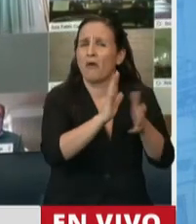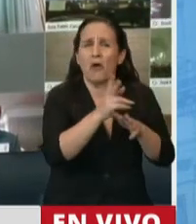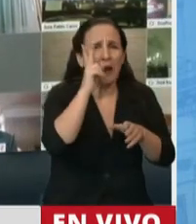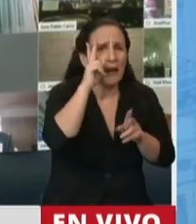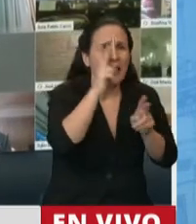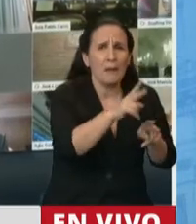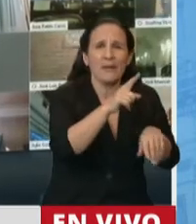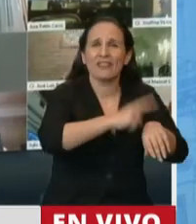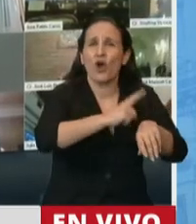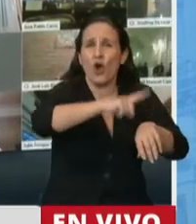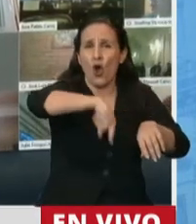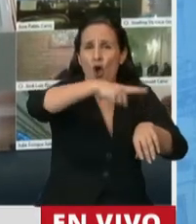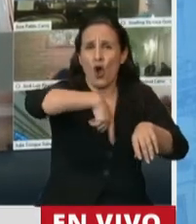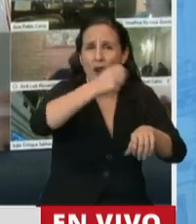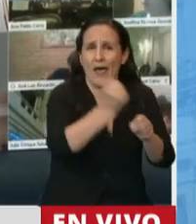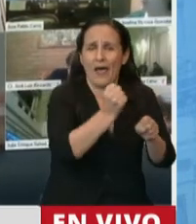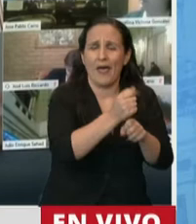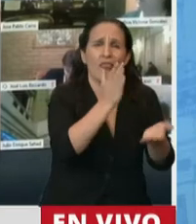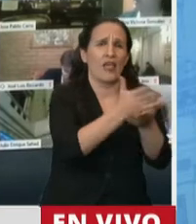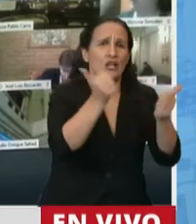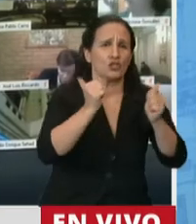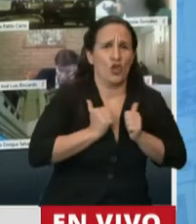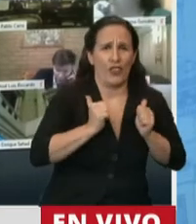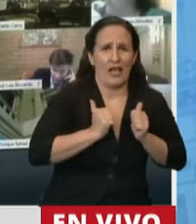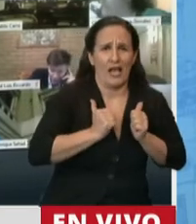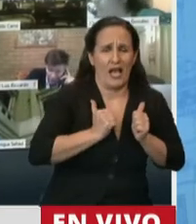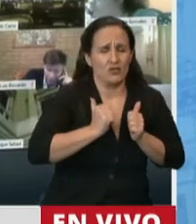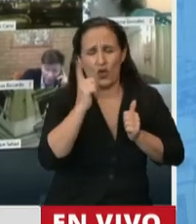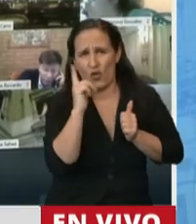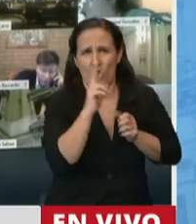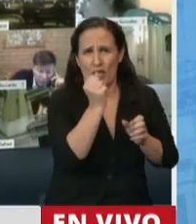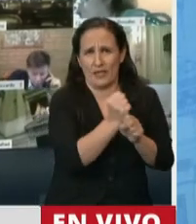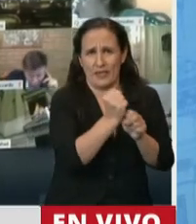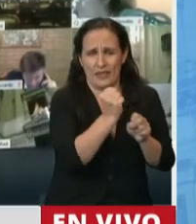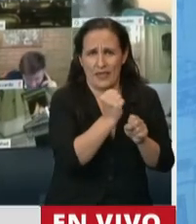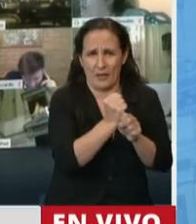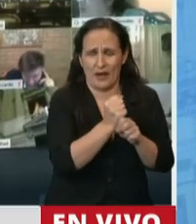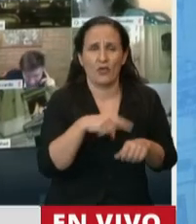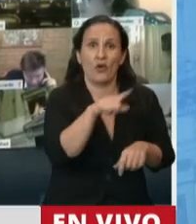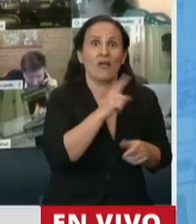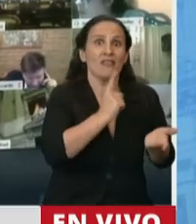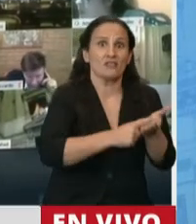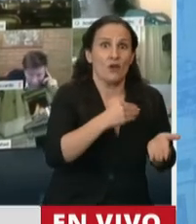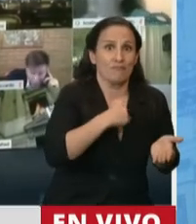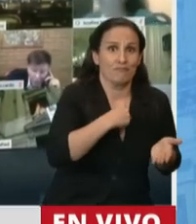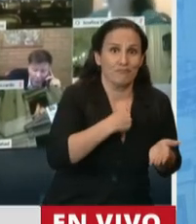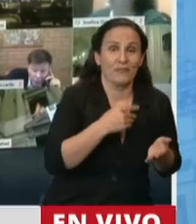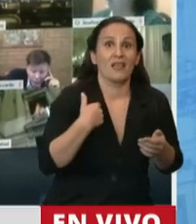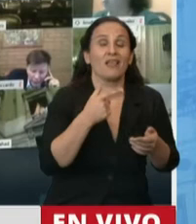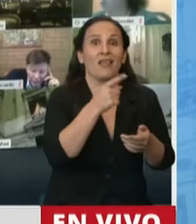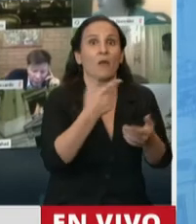a la jornada limitada y al derecho de descanso de trabajadores y trabajadoras. La voluntariedad y la reversibilidad.